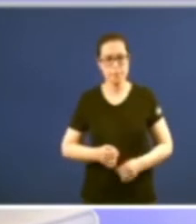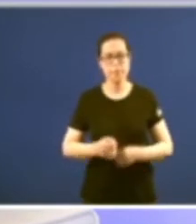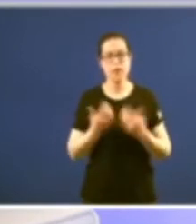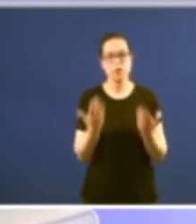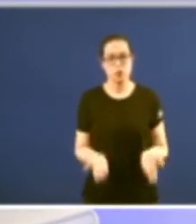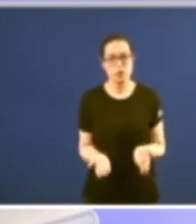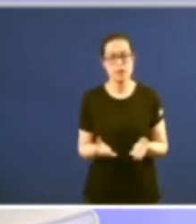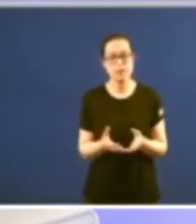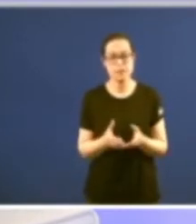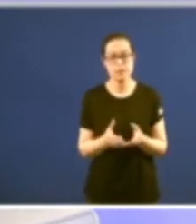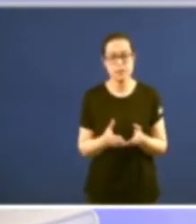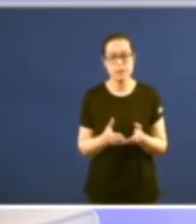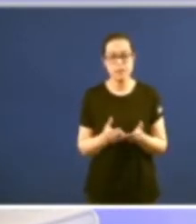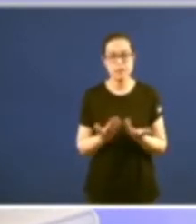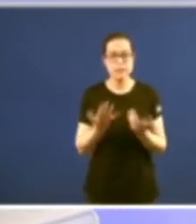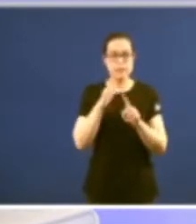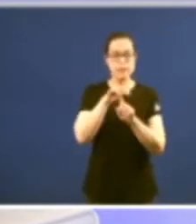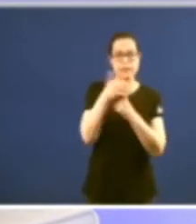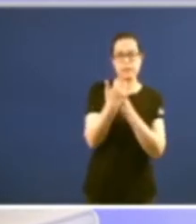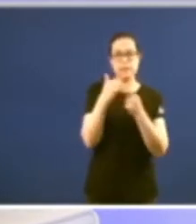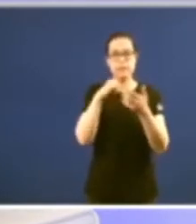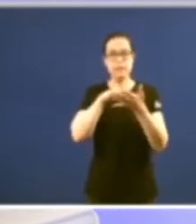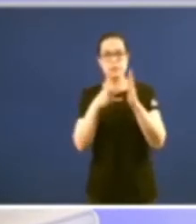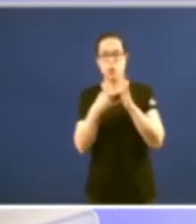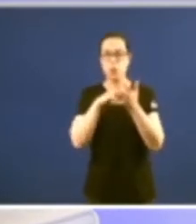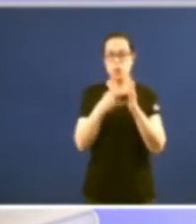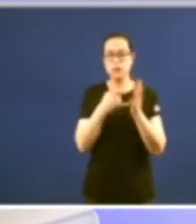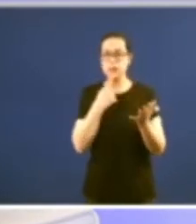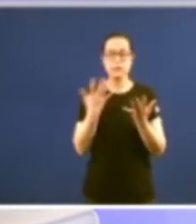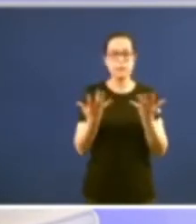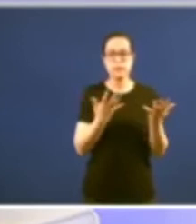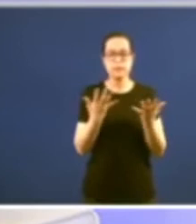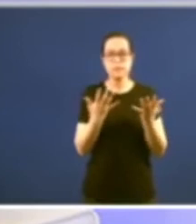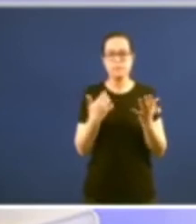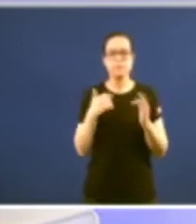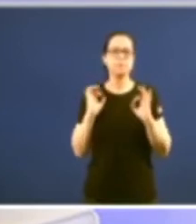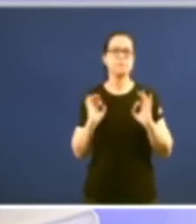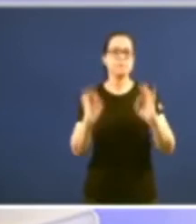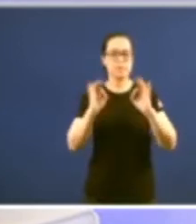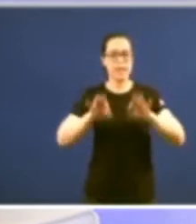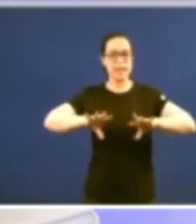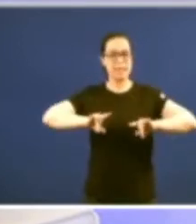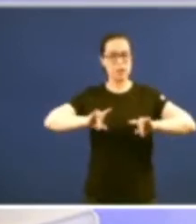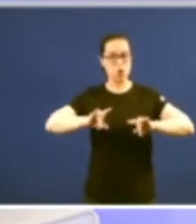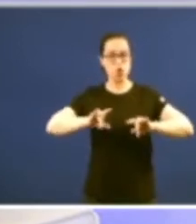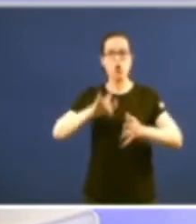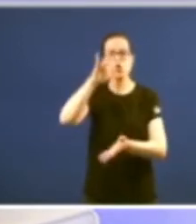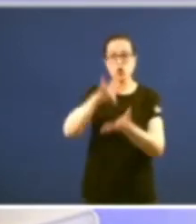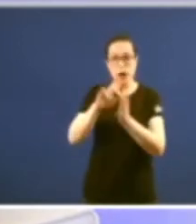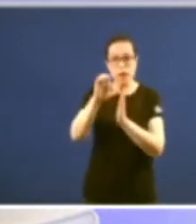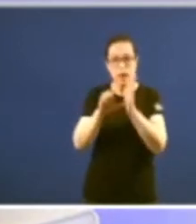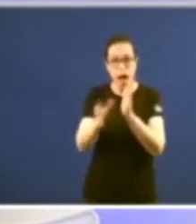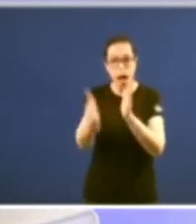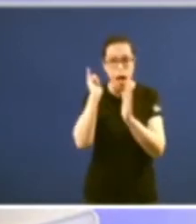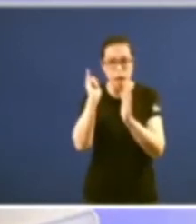como non había como non maneira de solventar o doutros setos e dixo bueno vamos dar un tratamento especial aos territorios que no pasado tuveron un estatuto de autonomía que feron